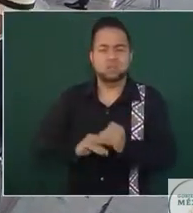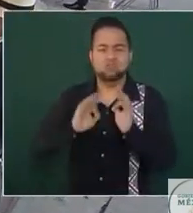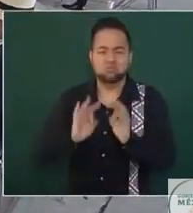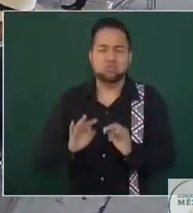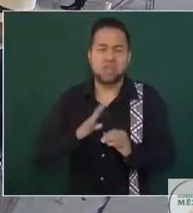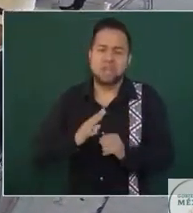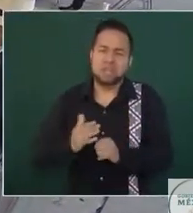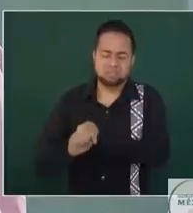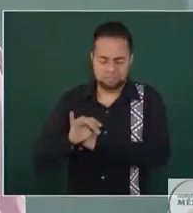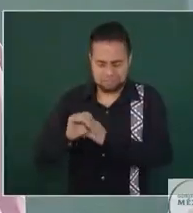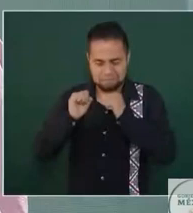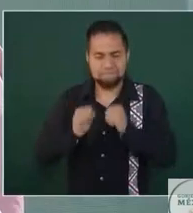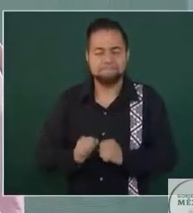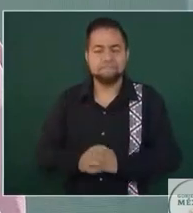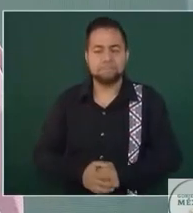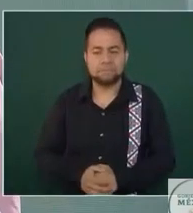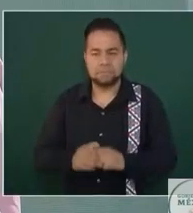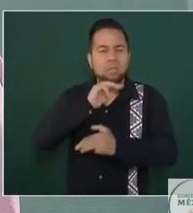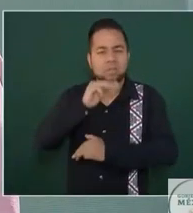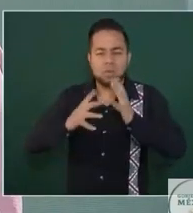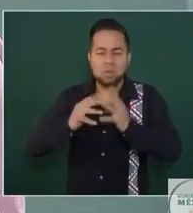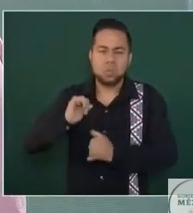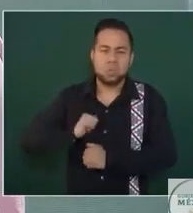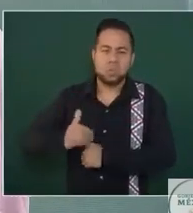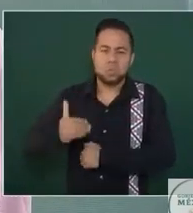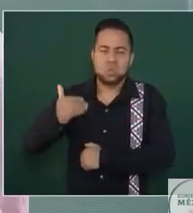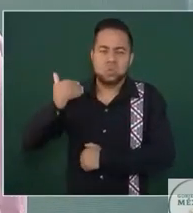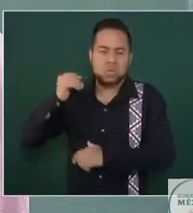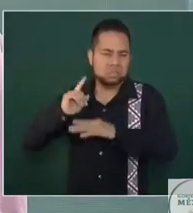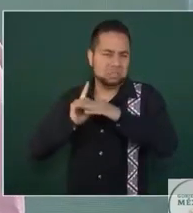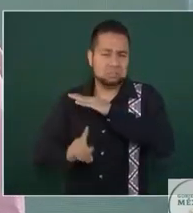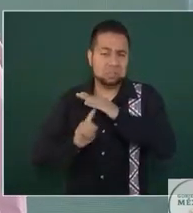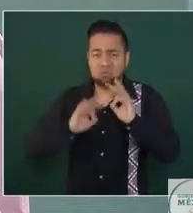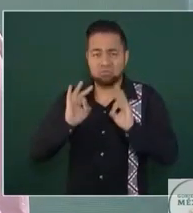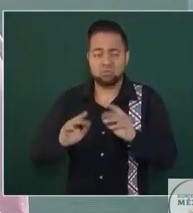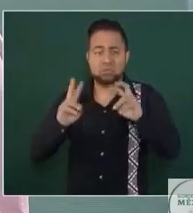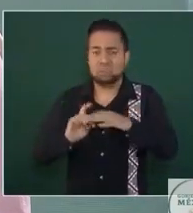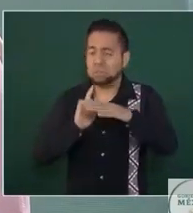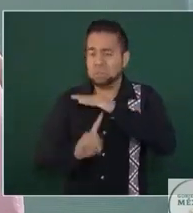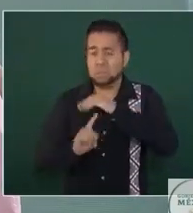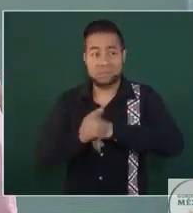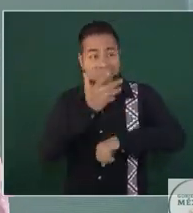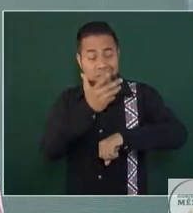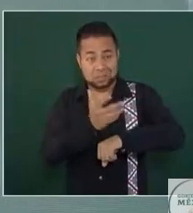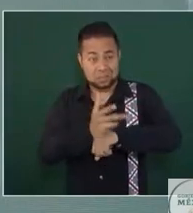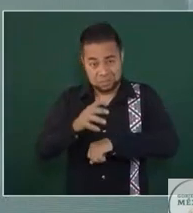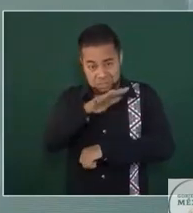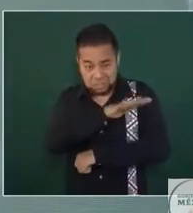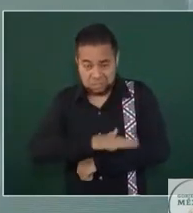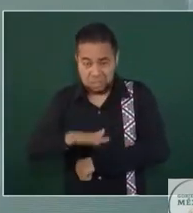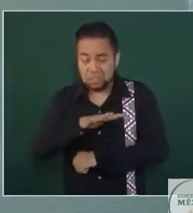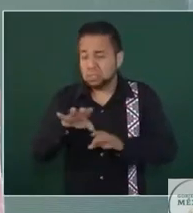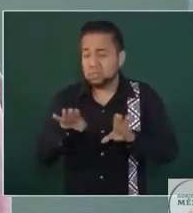migrante, todos, en el mundo. Este es un mundo de migrantes. Estados Unidos se